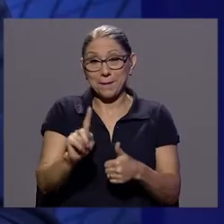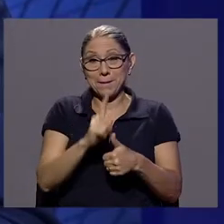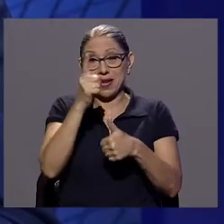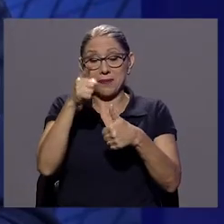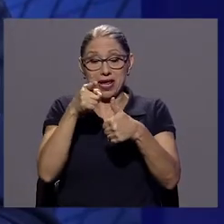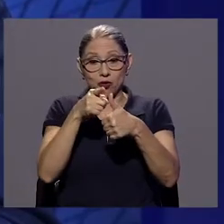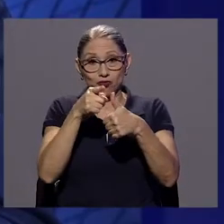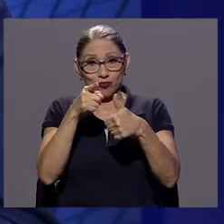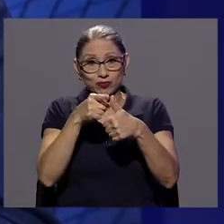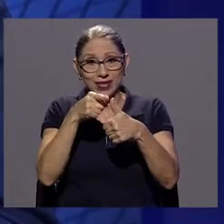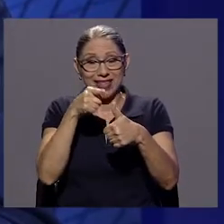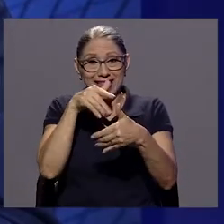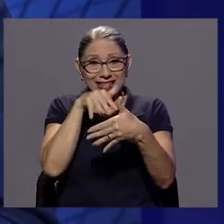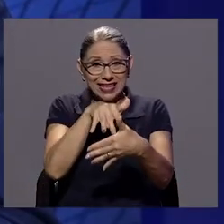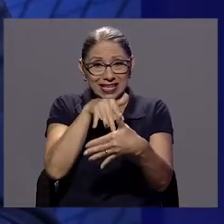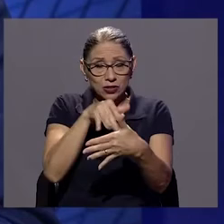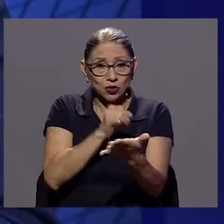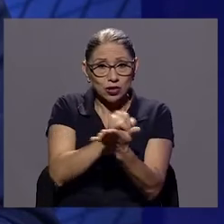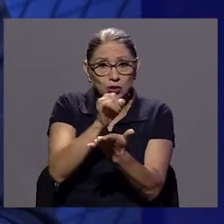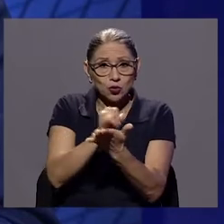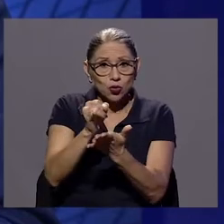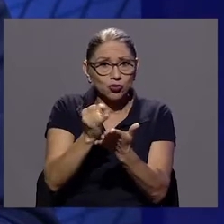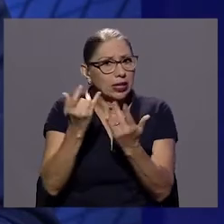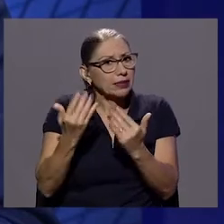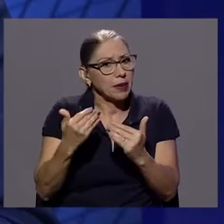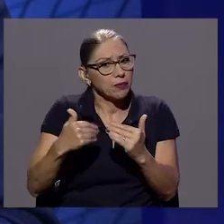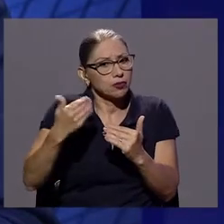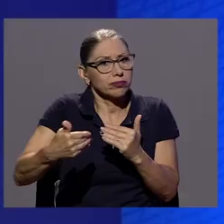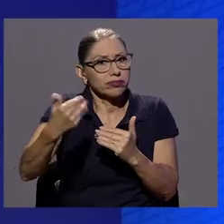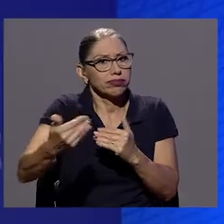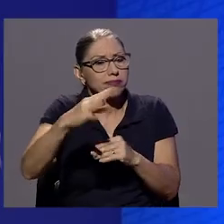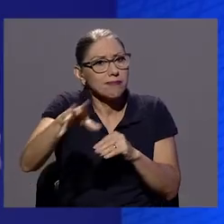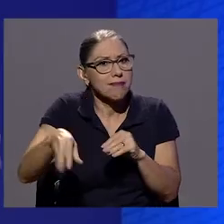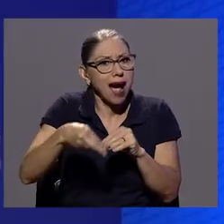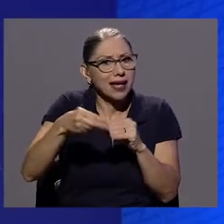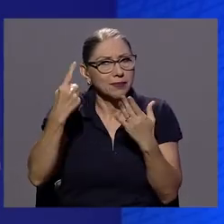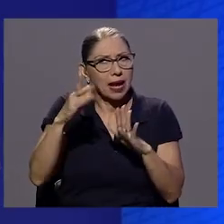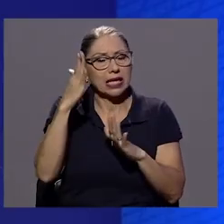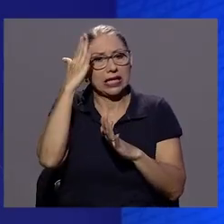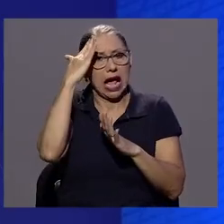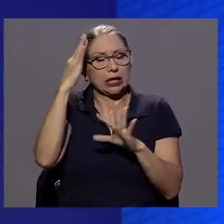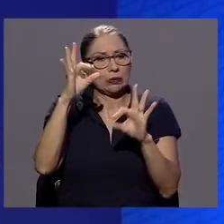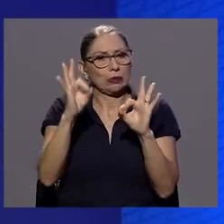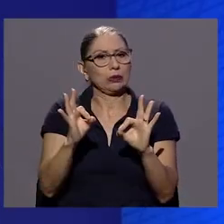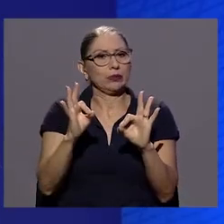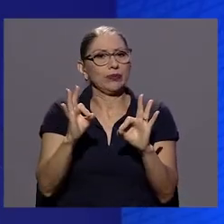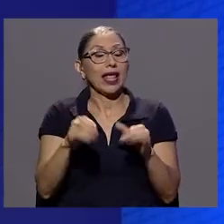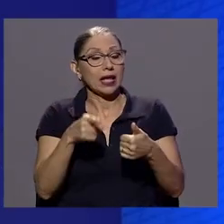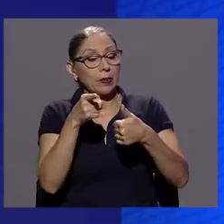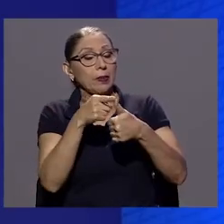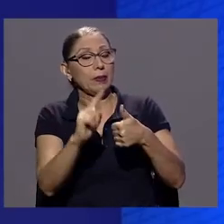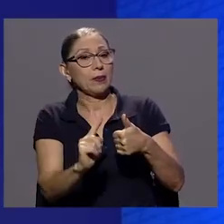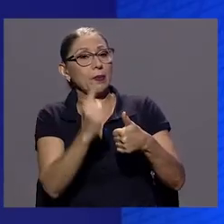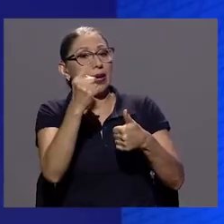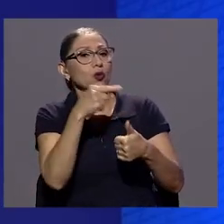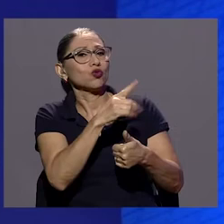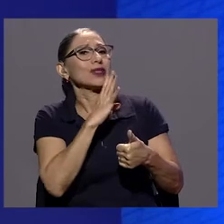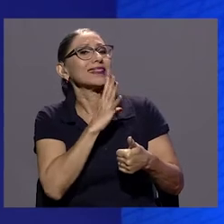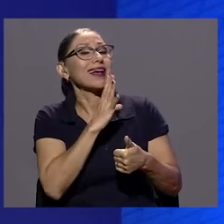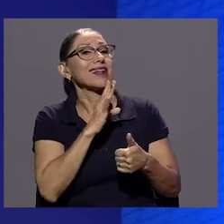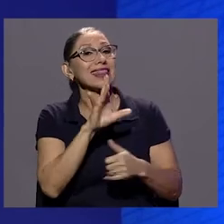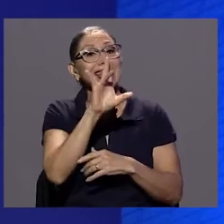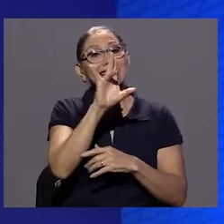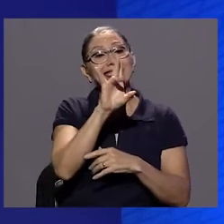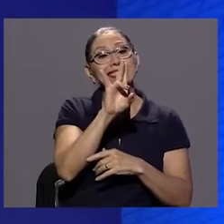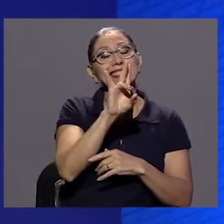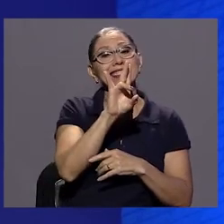muchísimos más, para ir teniendo una idea más completa, ustedes hablan de que 7 de cada 10 costarricenses tienen